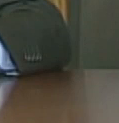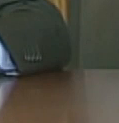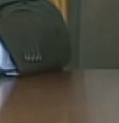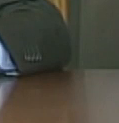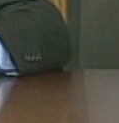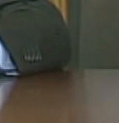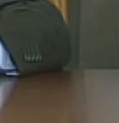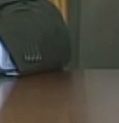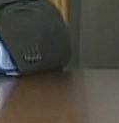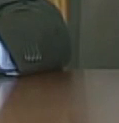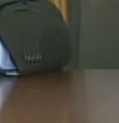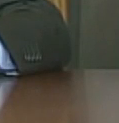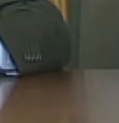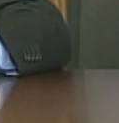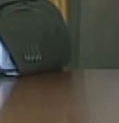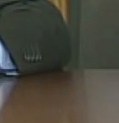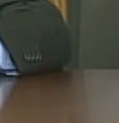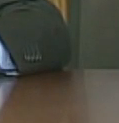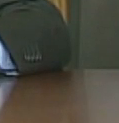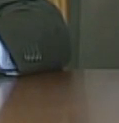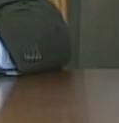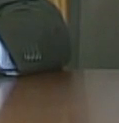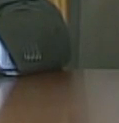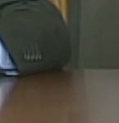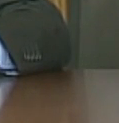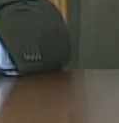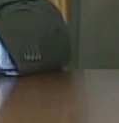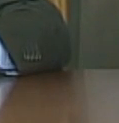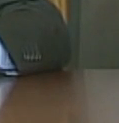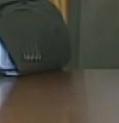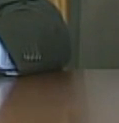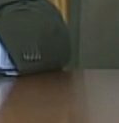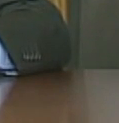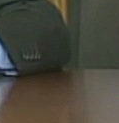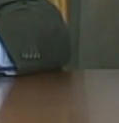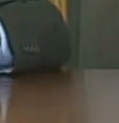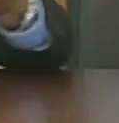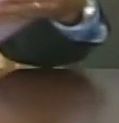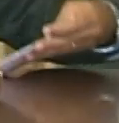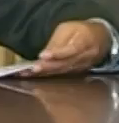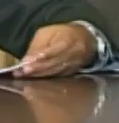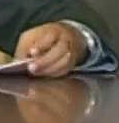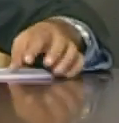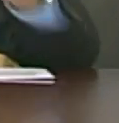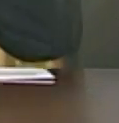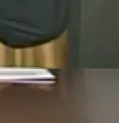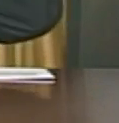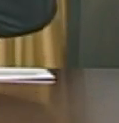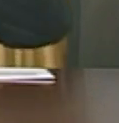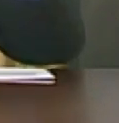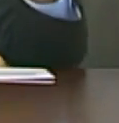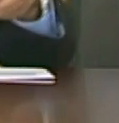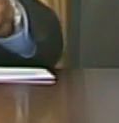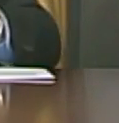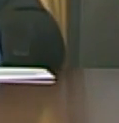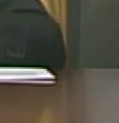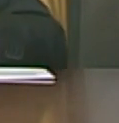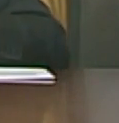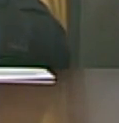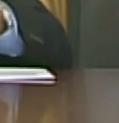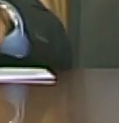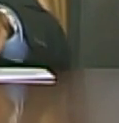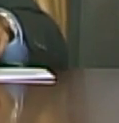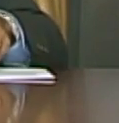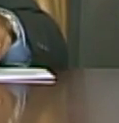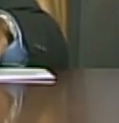desarrollado ahí el viceministerio de planificación y diseño de transporte terrestre estuvo acompañando al compañero Jaime el